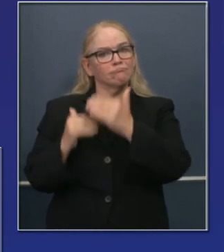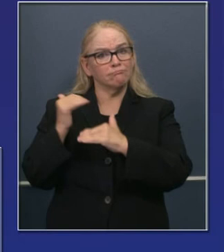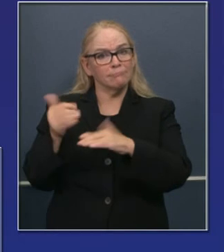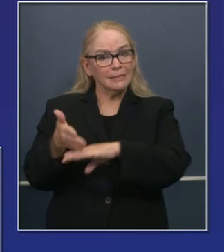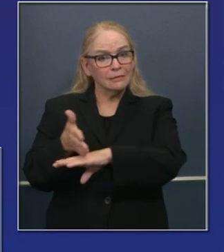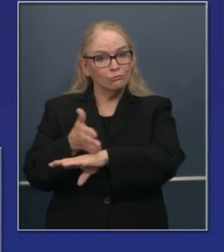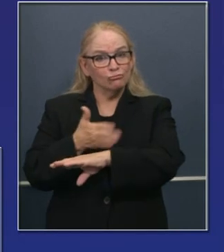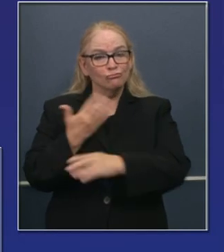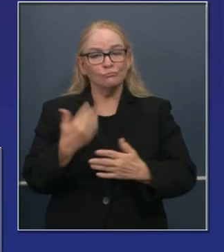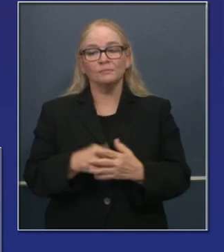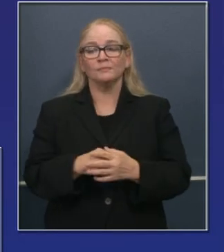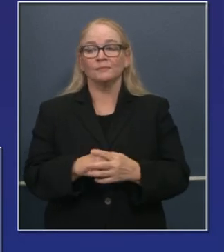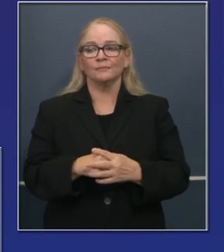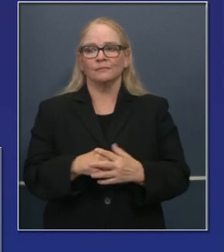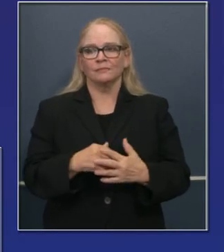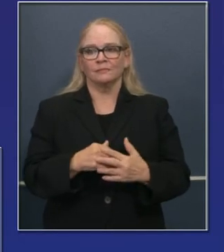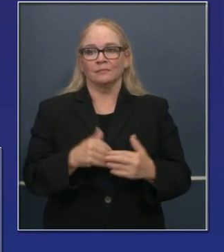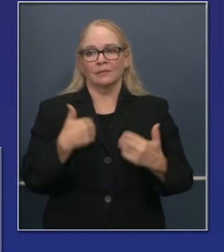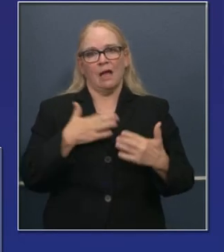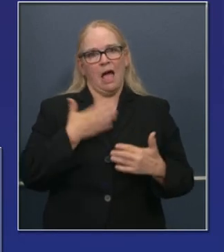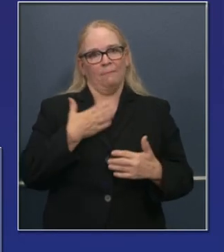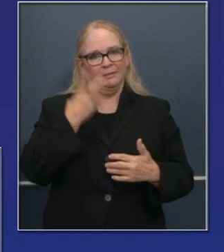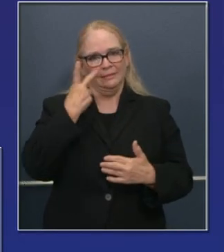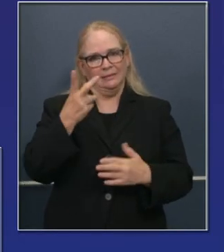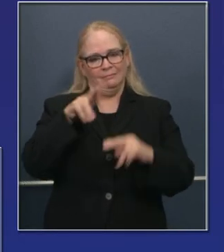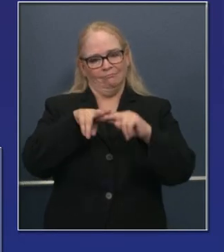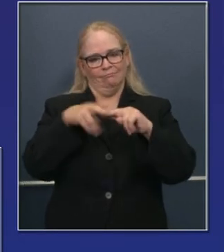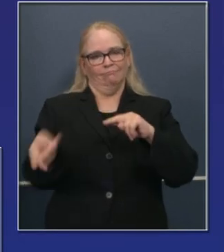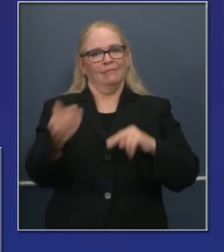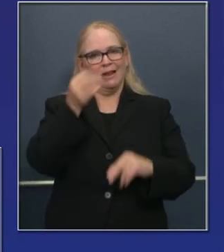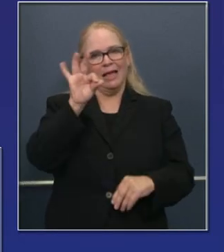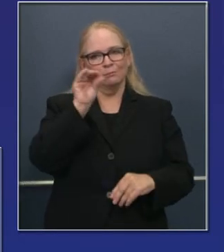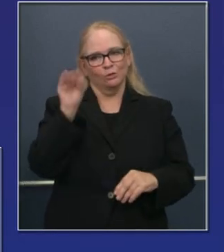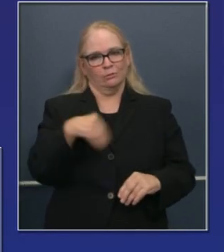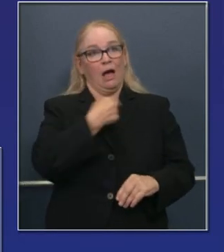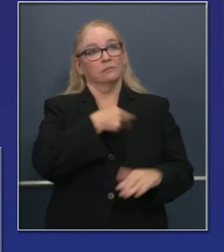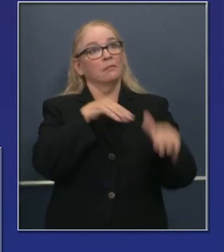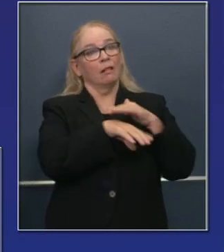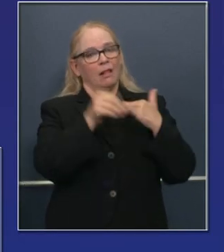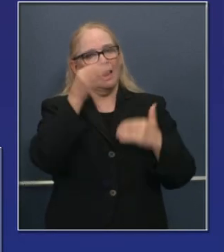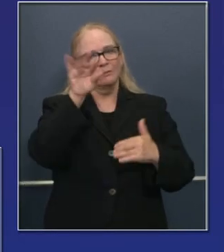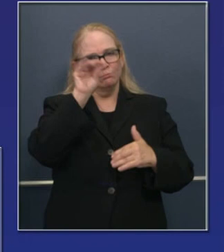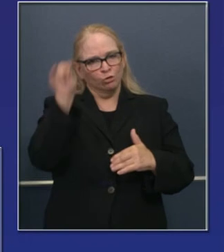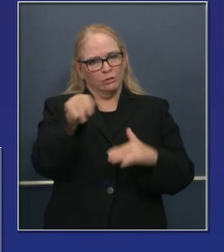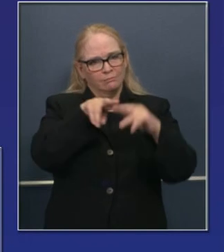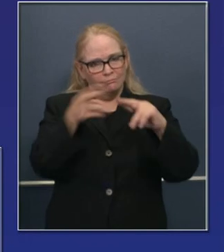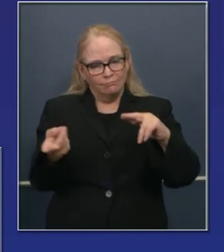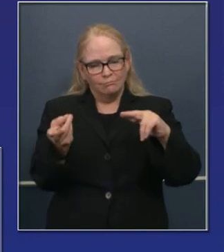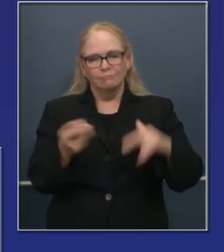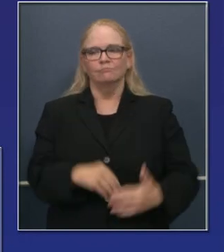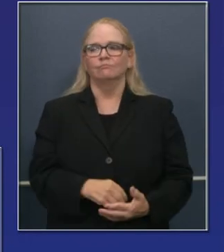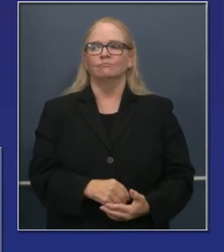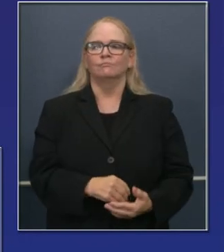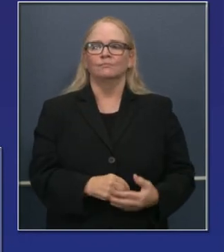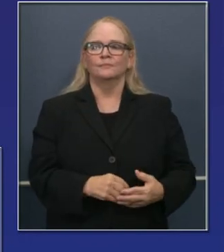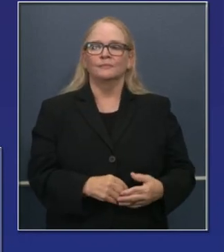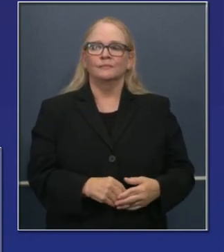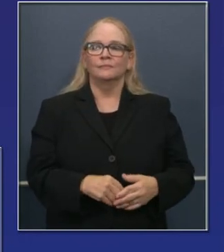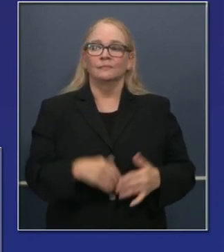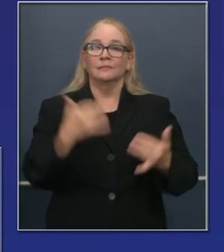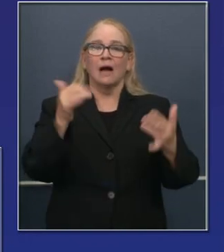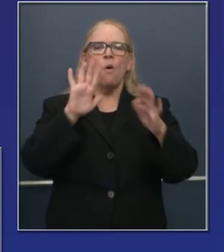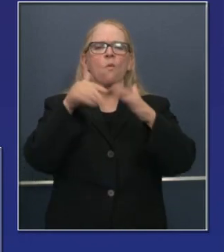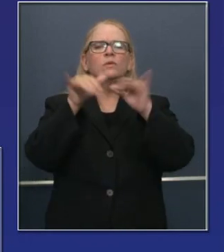a hospitalizaciones, es alentador ver una disminución del 19%. Tenemos que verlo también en el contexto del sistema